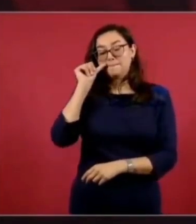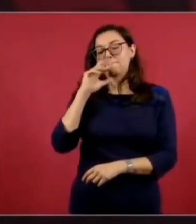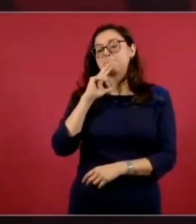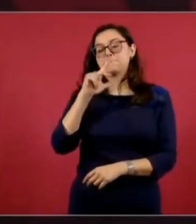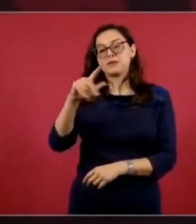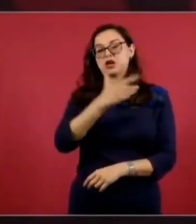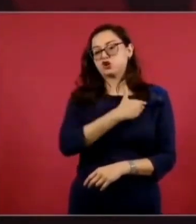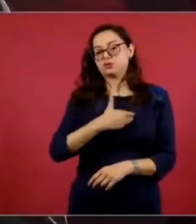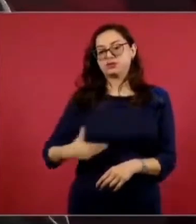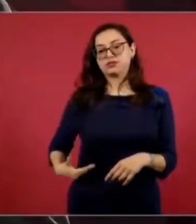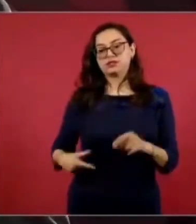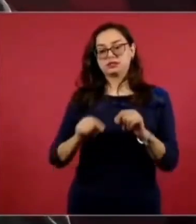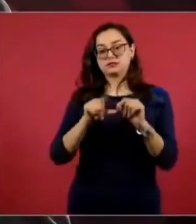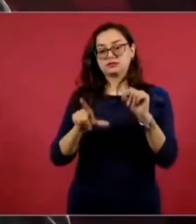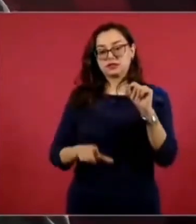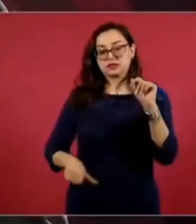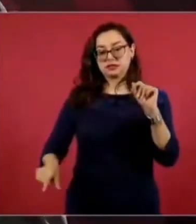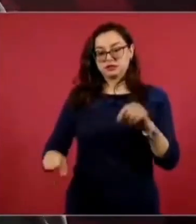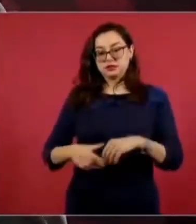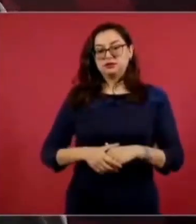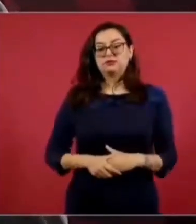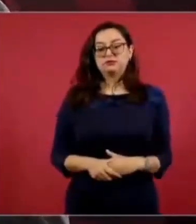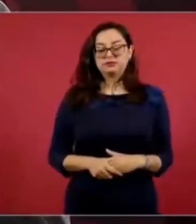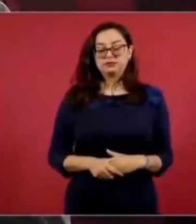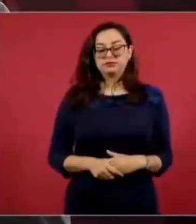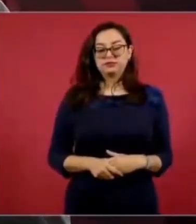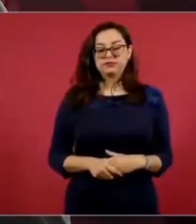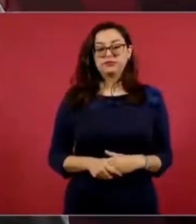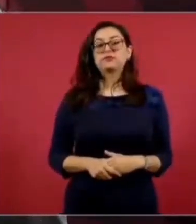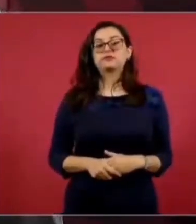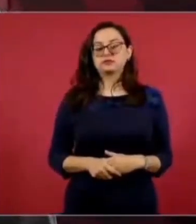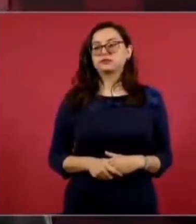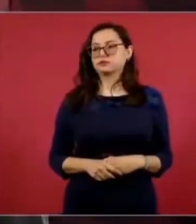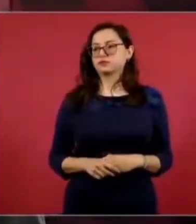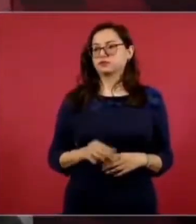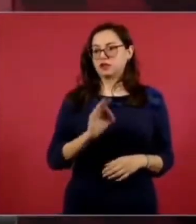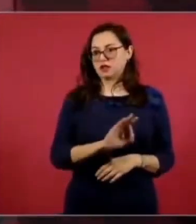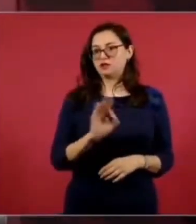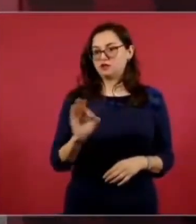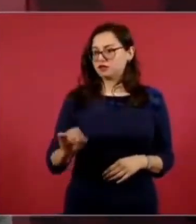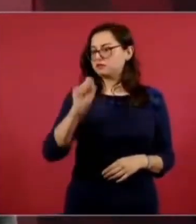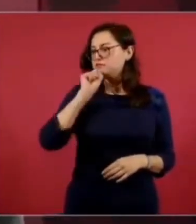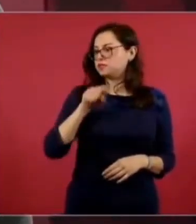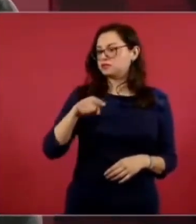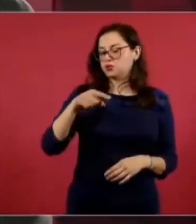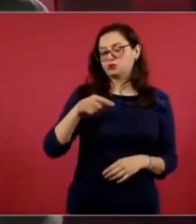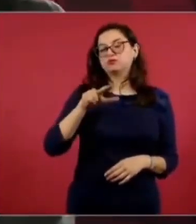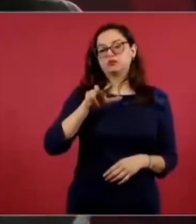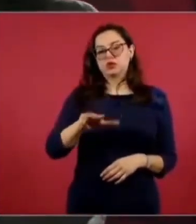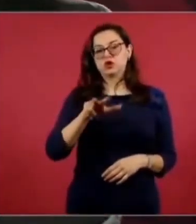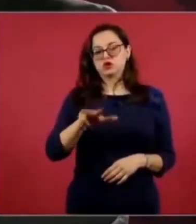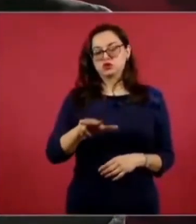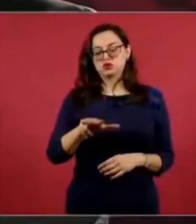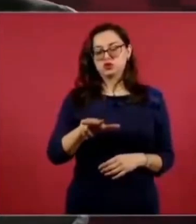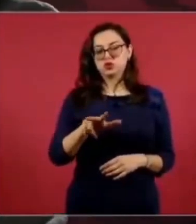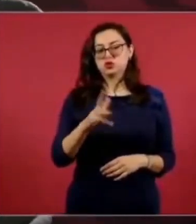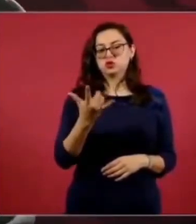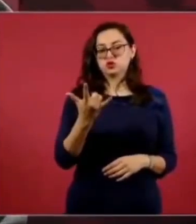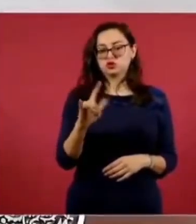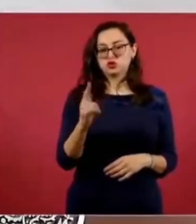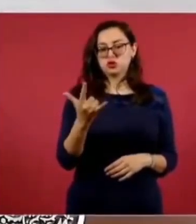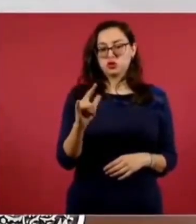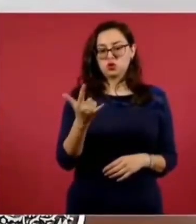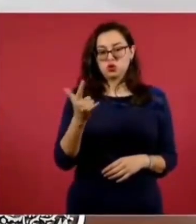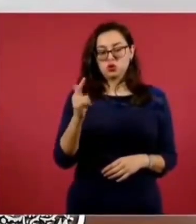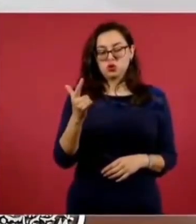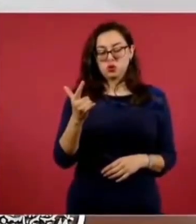Benito Juárez García. Murió un día como hoy, 18 de julio